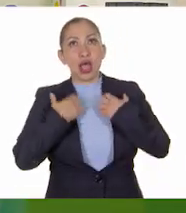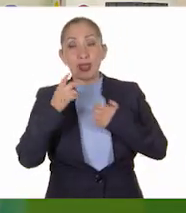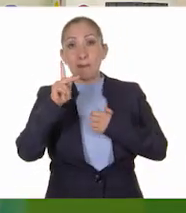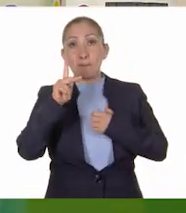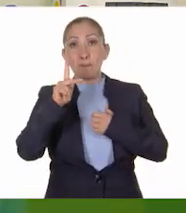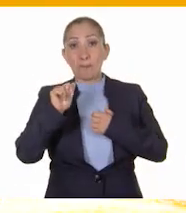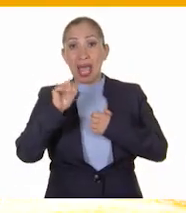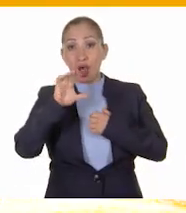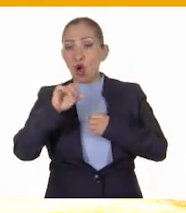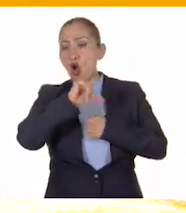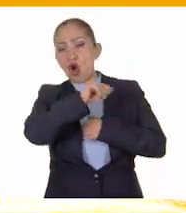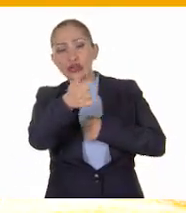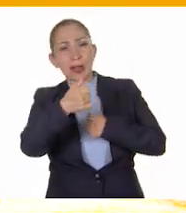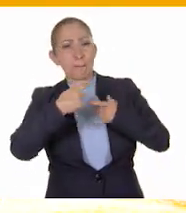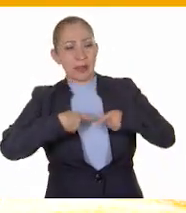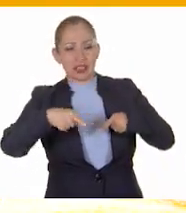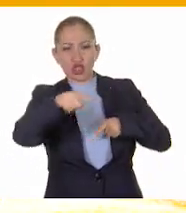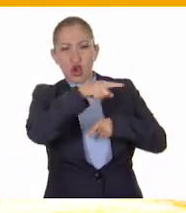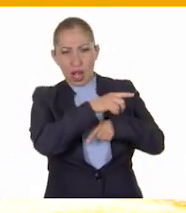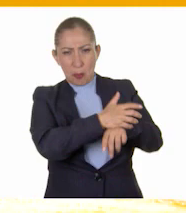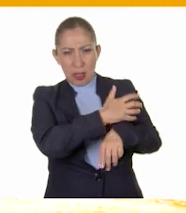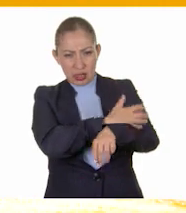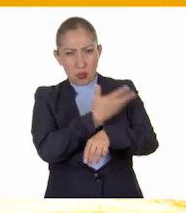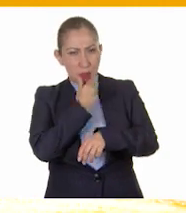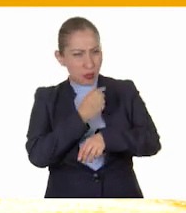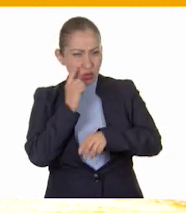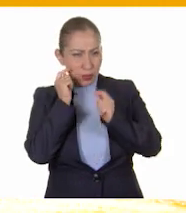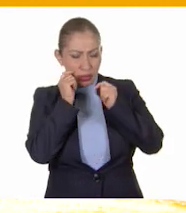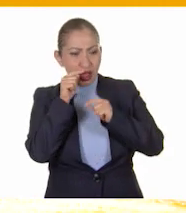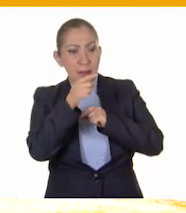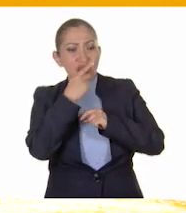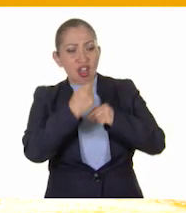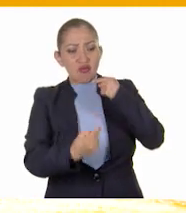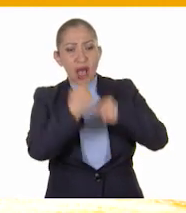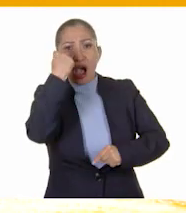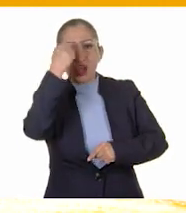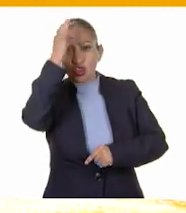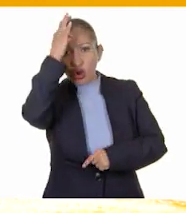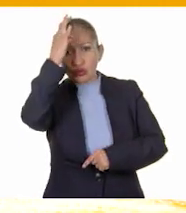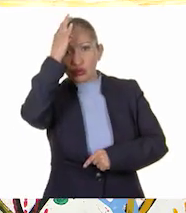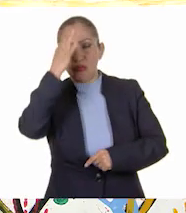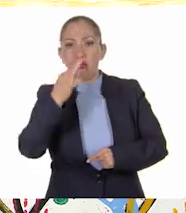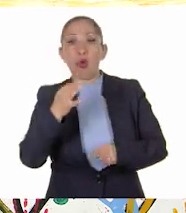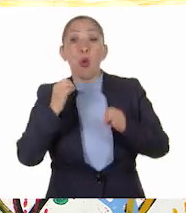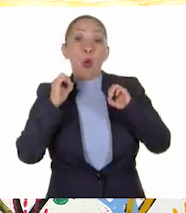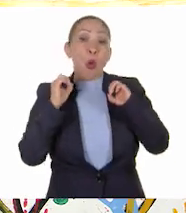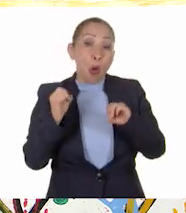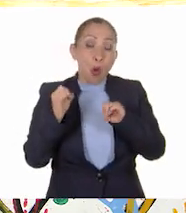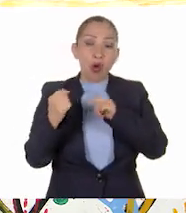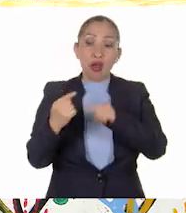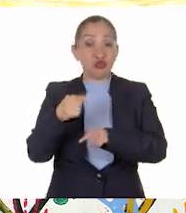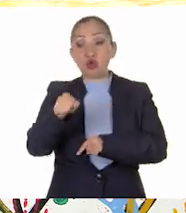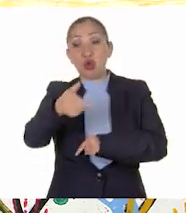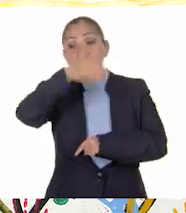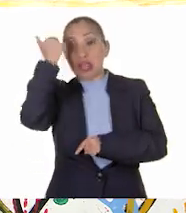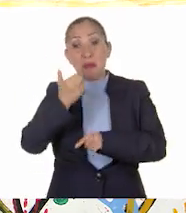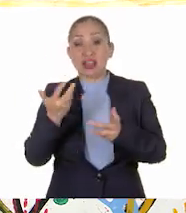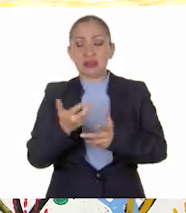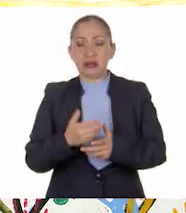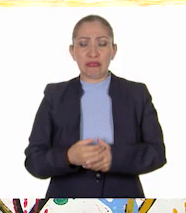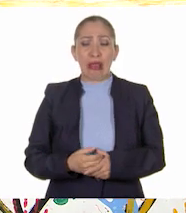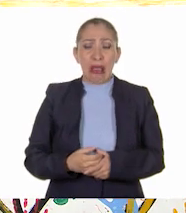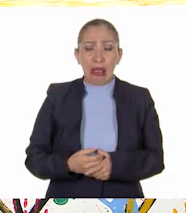Paco o cualquier otro compañero o compañera me diga que soy tonto o me digan que no sé hacer algo,